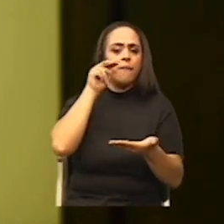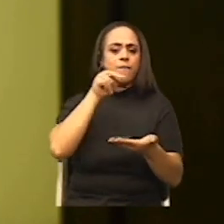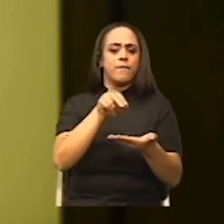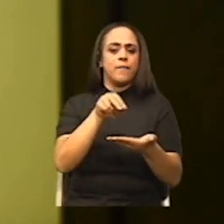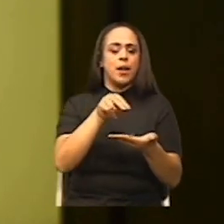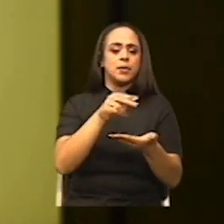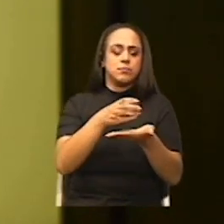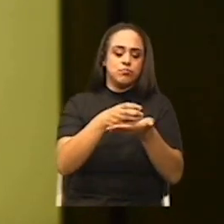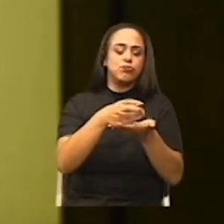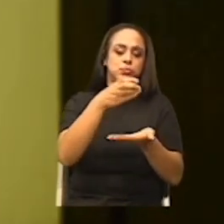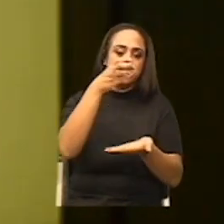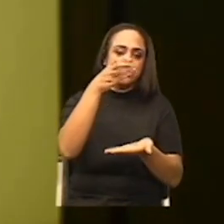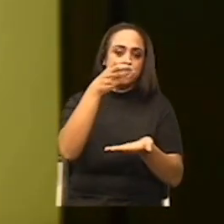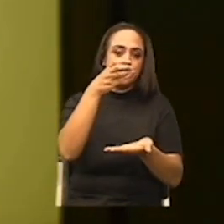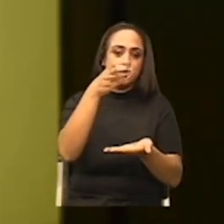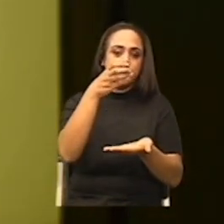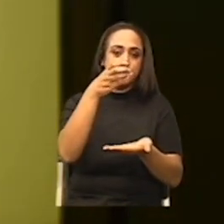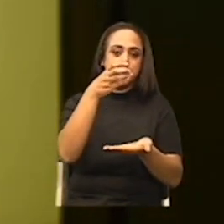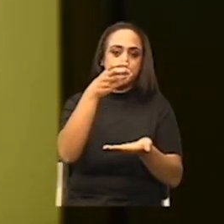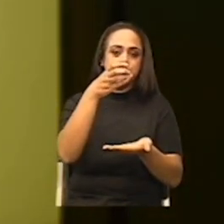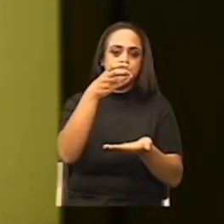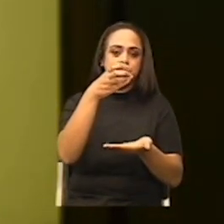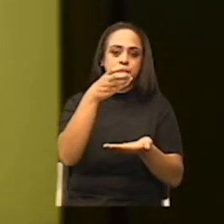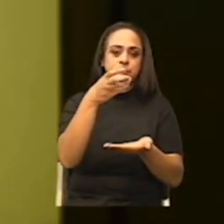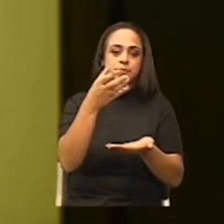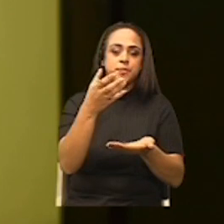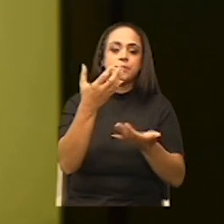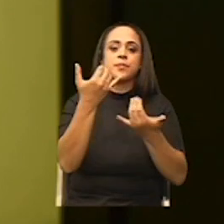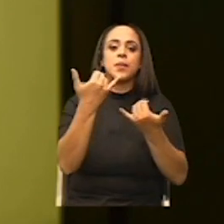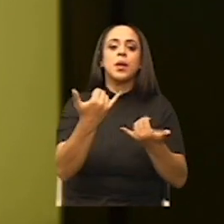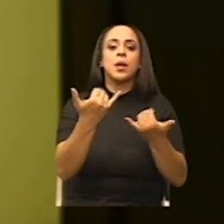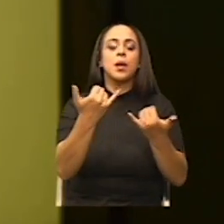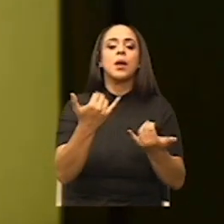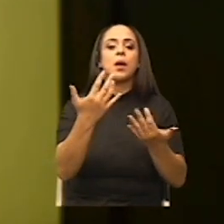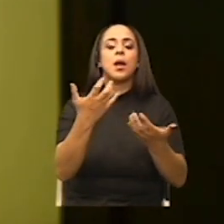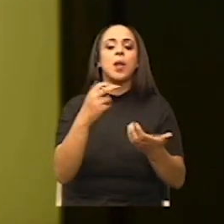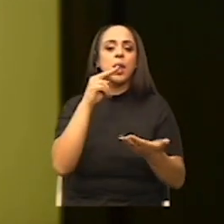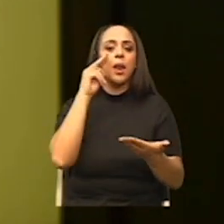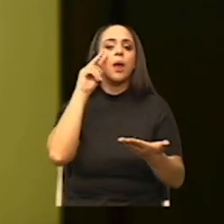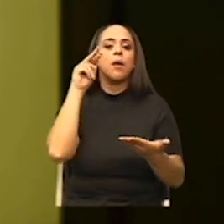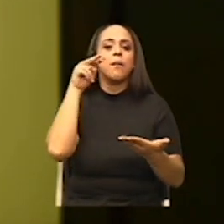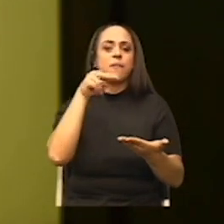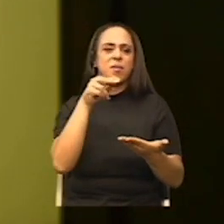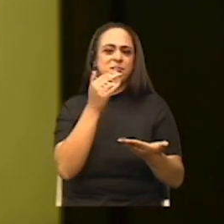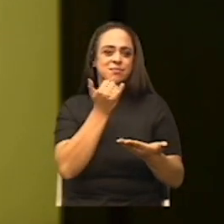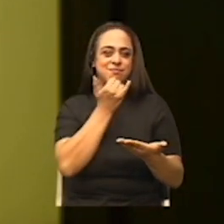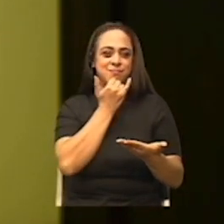botella. Ahora quiero que observen qué pasa en este caso.